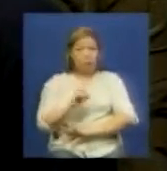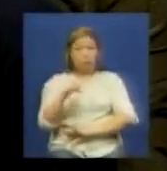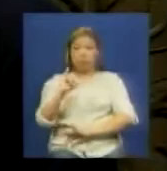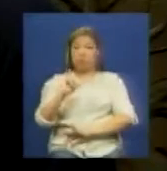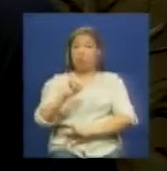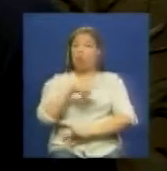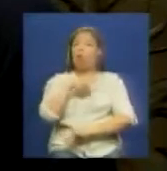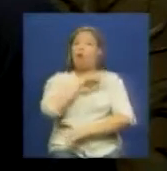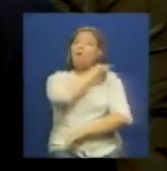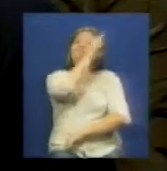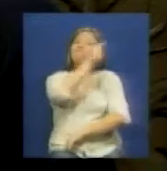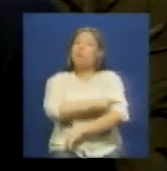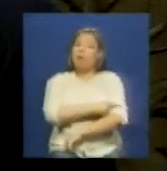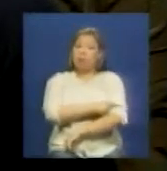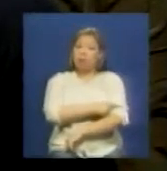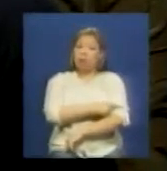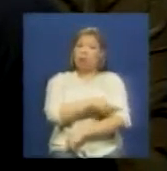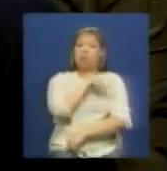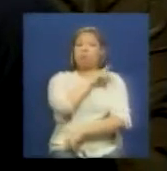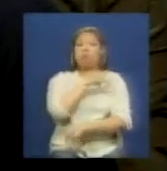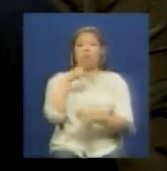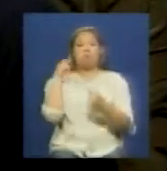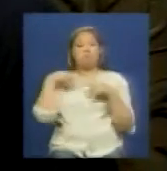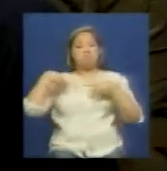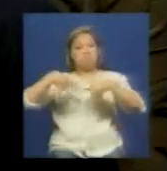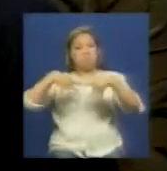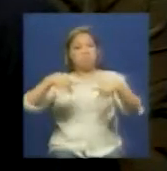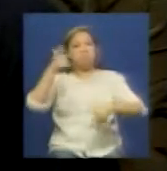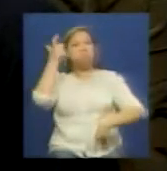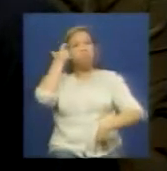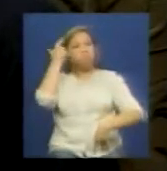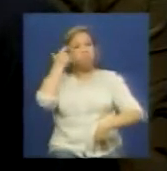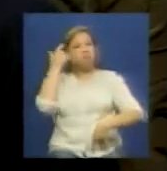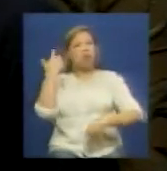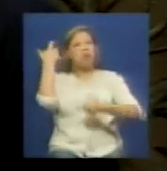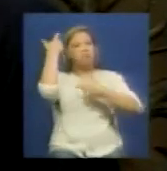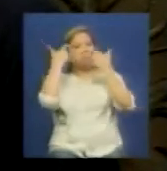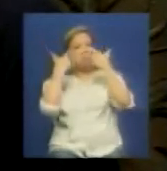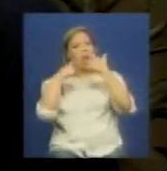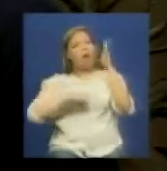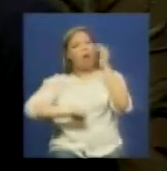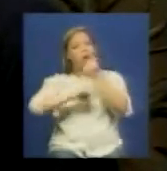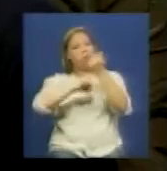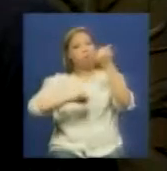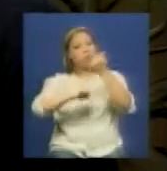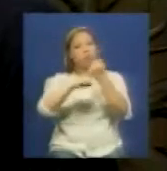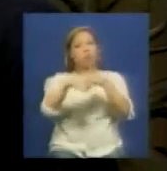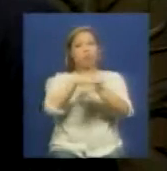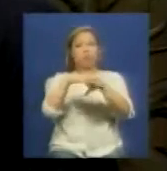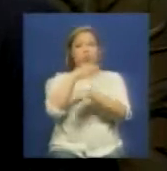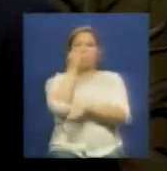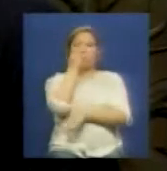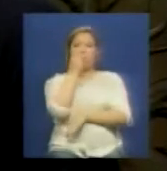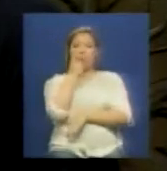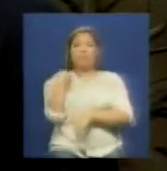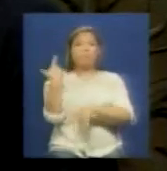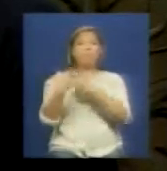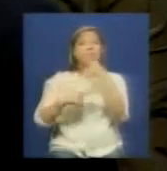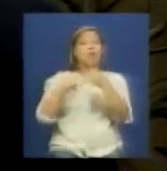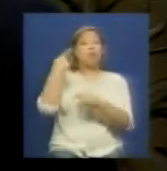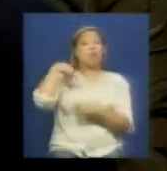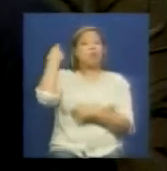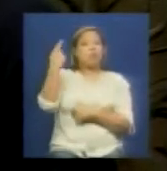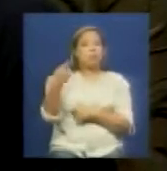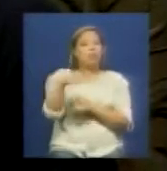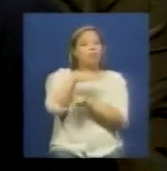nosotros estamos aquí compañeros enterados al mínimo de los detalles de lo que ocurrió y de lo que puede ocurrir